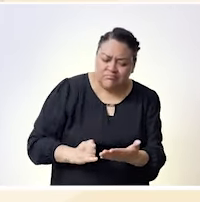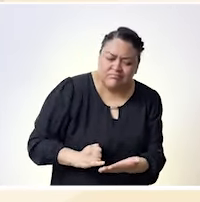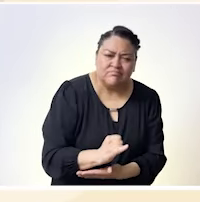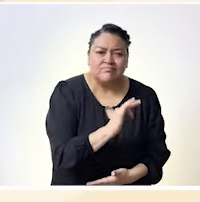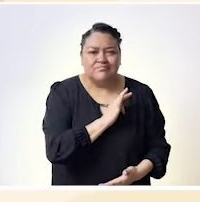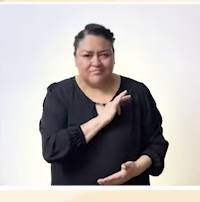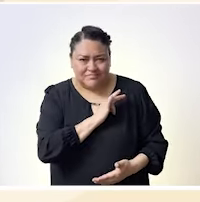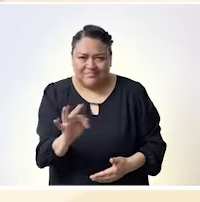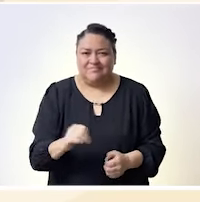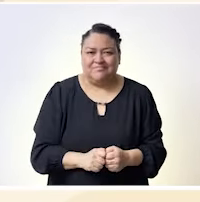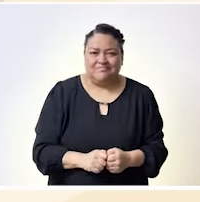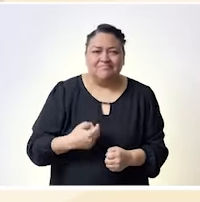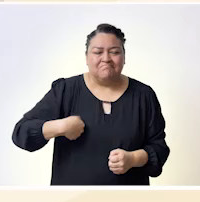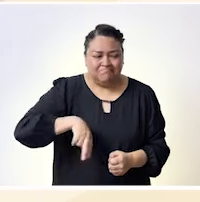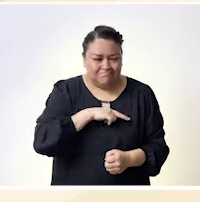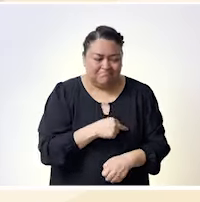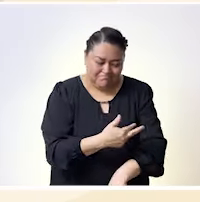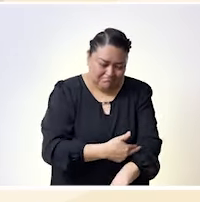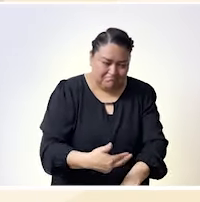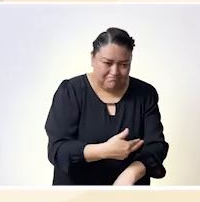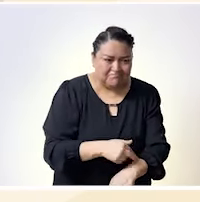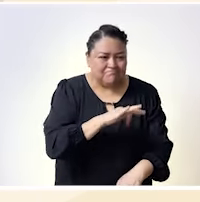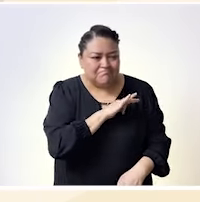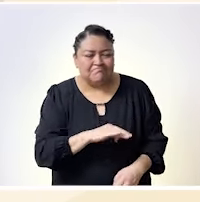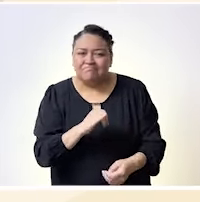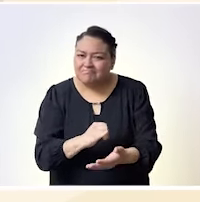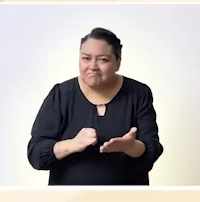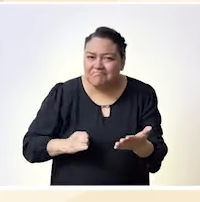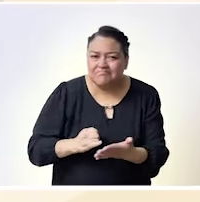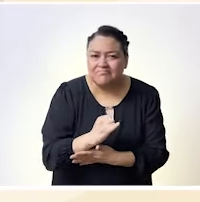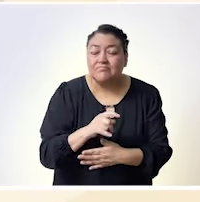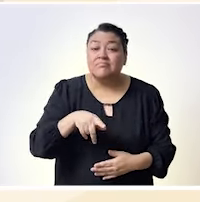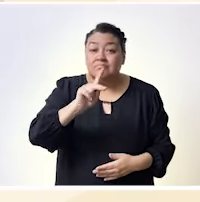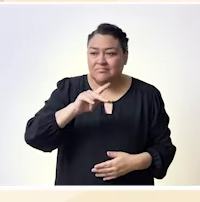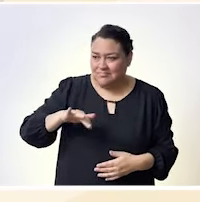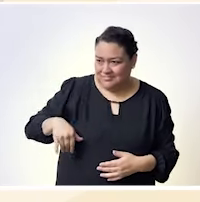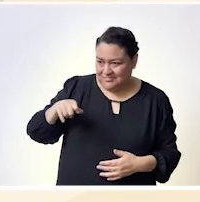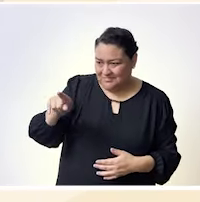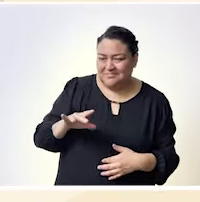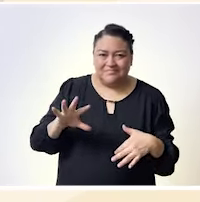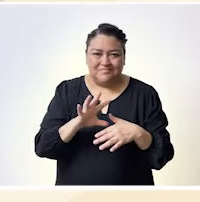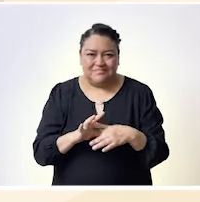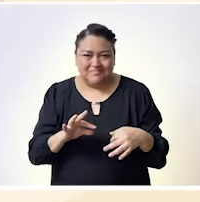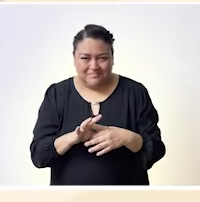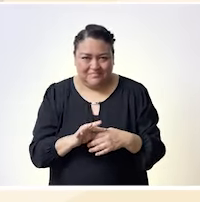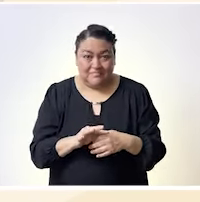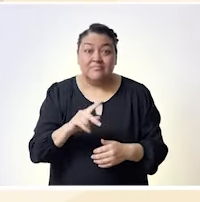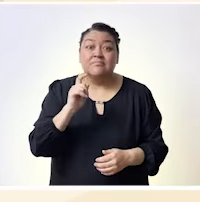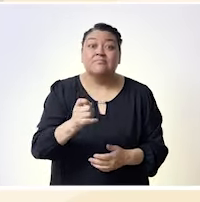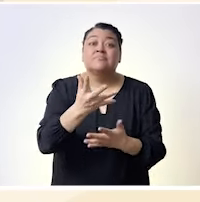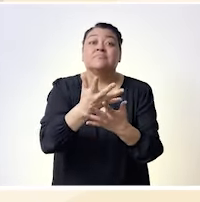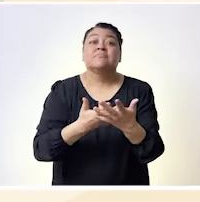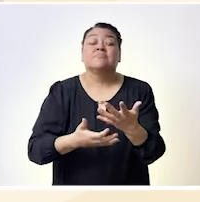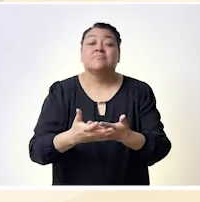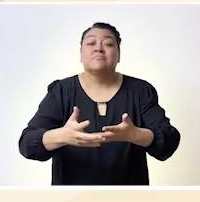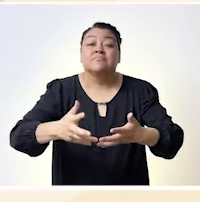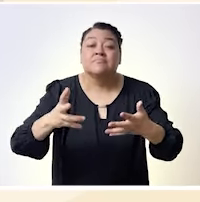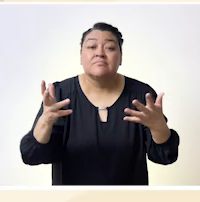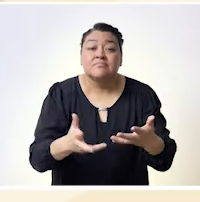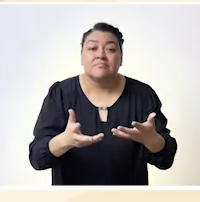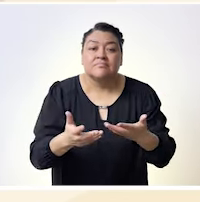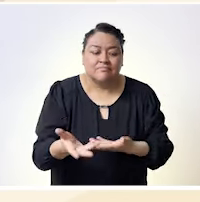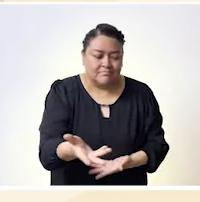lo mencioné en un inicio la siguiente pregunta será cuál es la importancia de abordar los temas de igualdad de género y tendrán